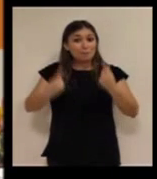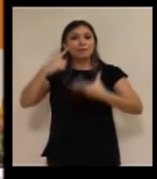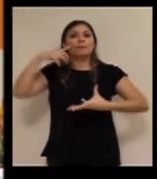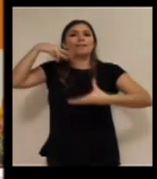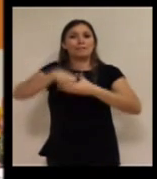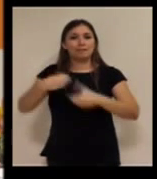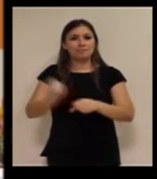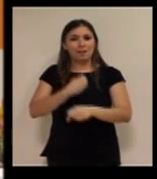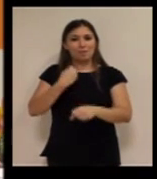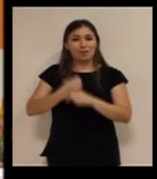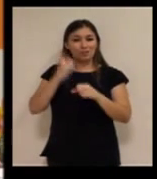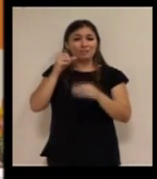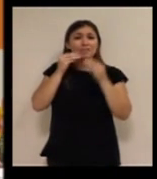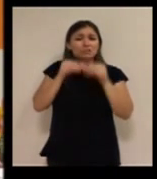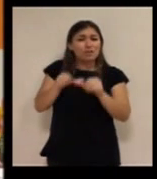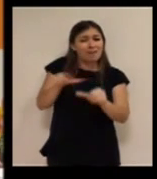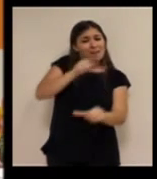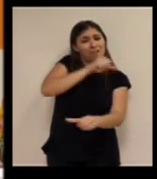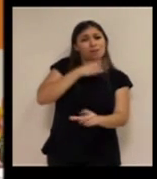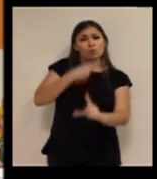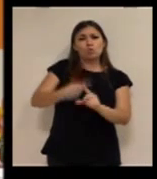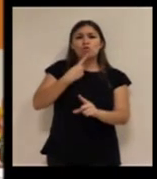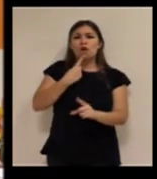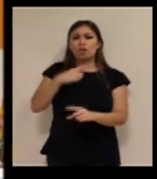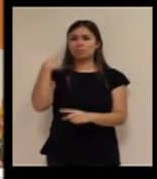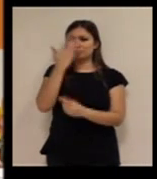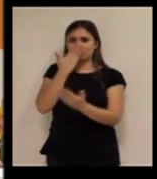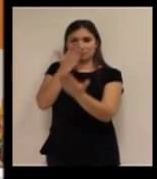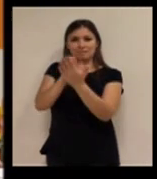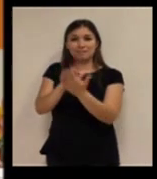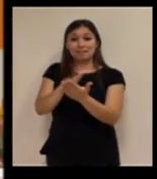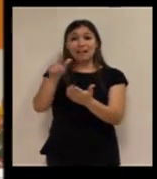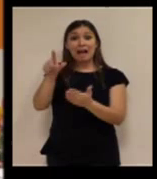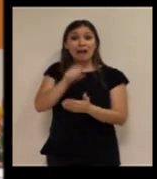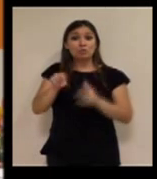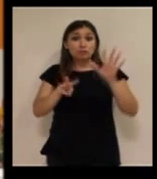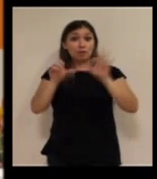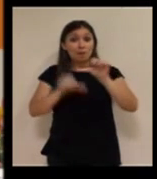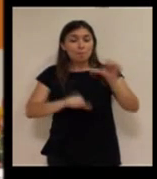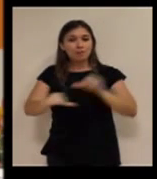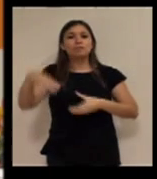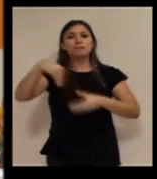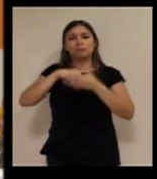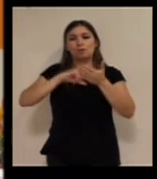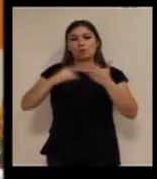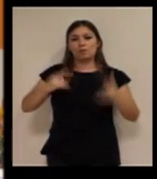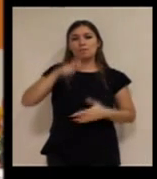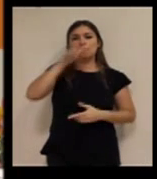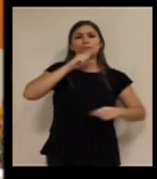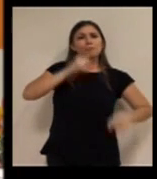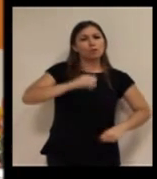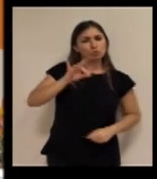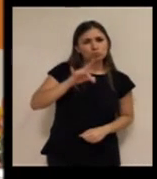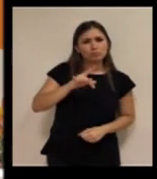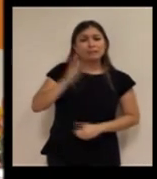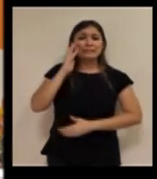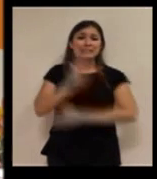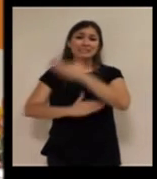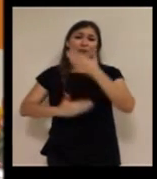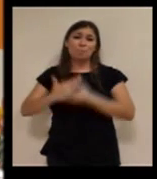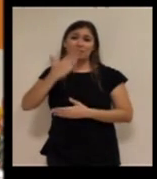el trabajo que históricamente viene haciendo la Cruz Roja. Trabajábamos con personas mayores, en menor medida con personas con discapacidad,